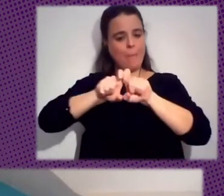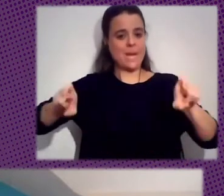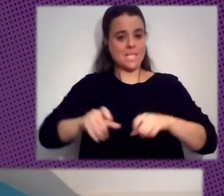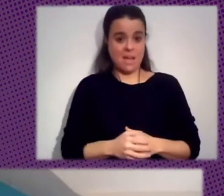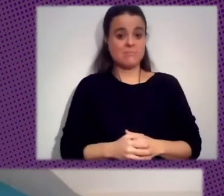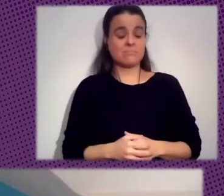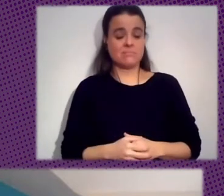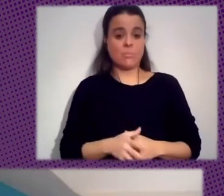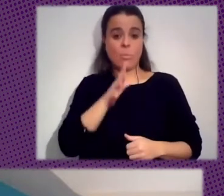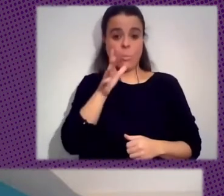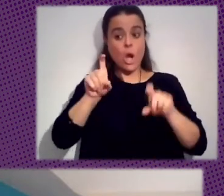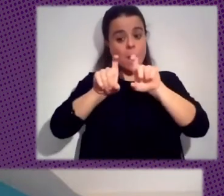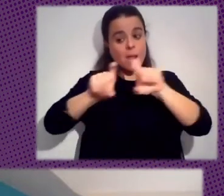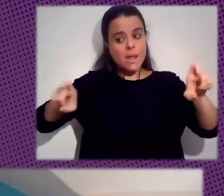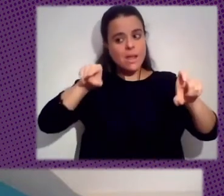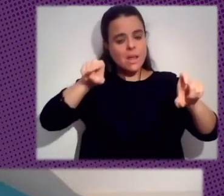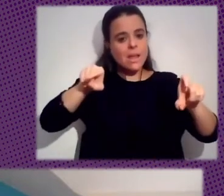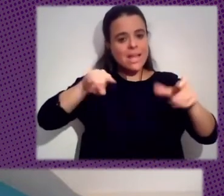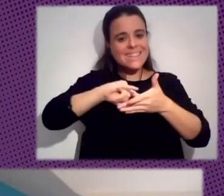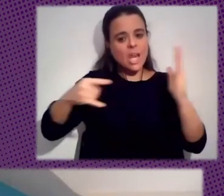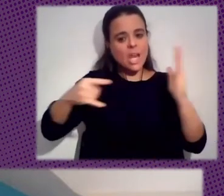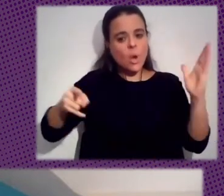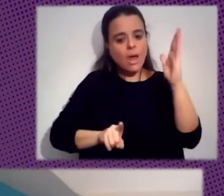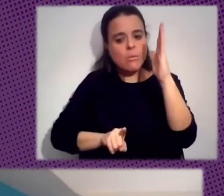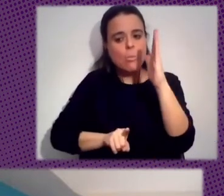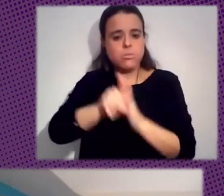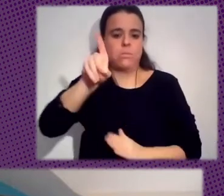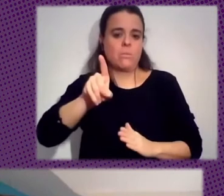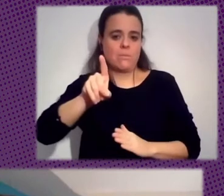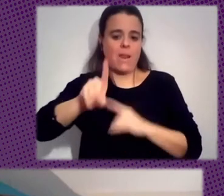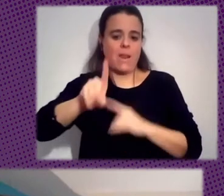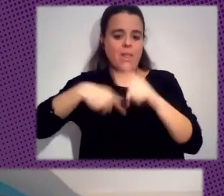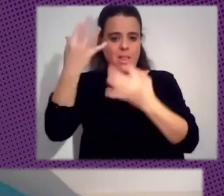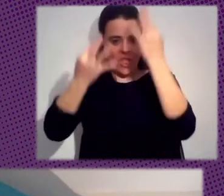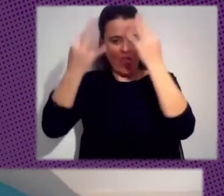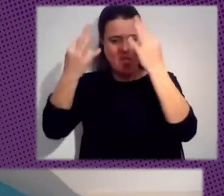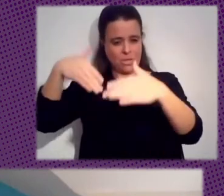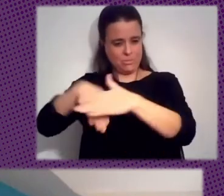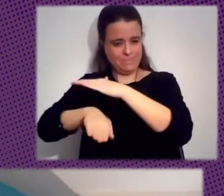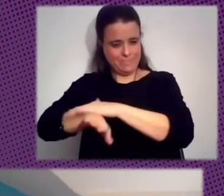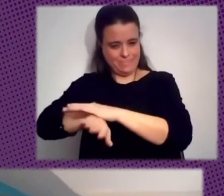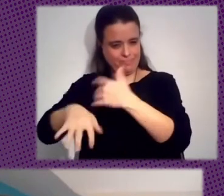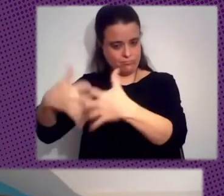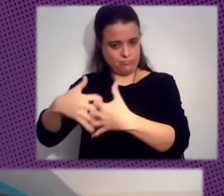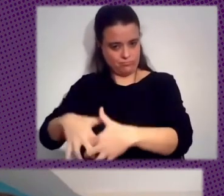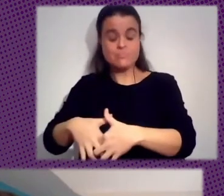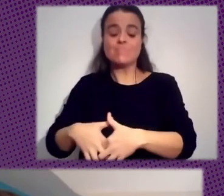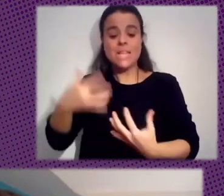Ellas Son Los Que Tienen La Tecnología Avanzada Para Procesarlos Entonces Los Datos Son Como Un Residuo